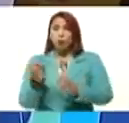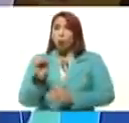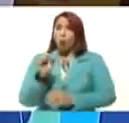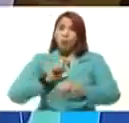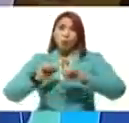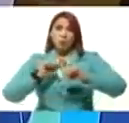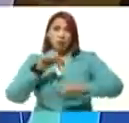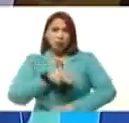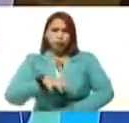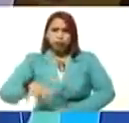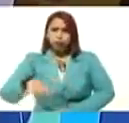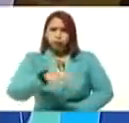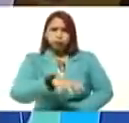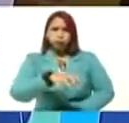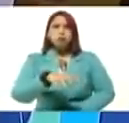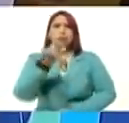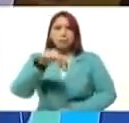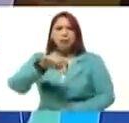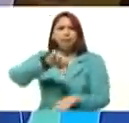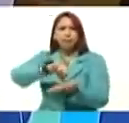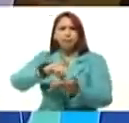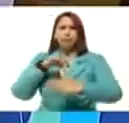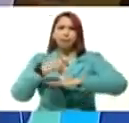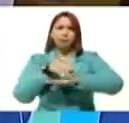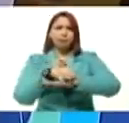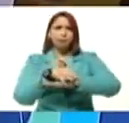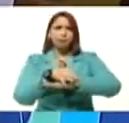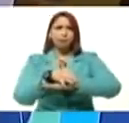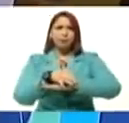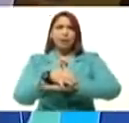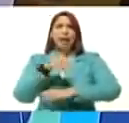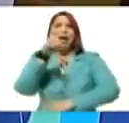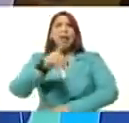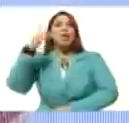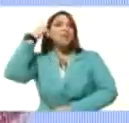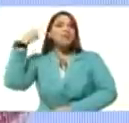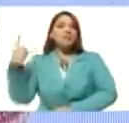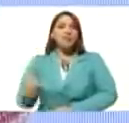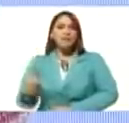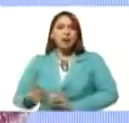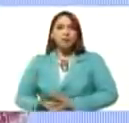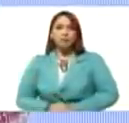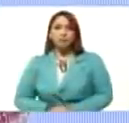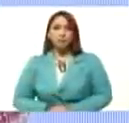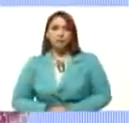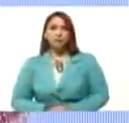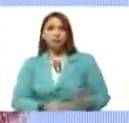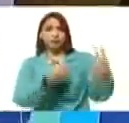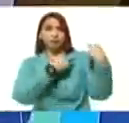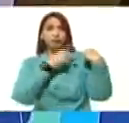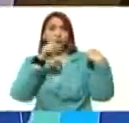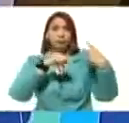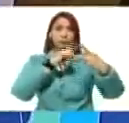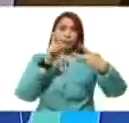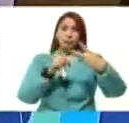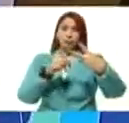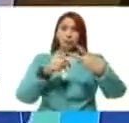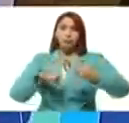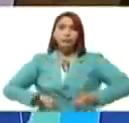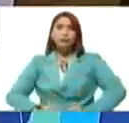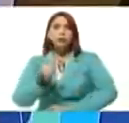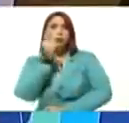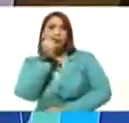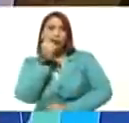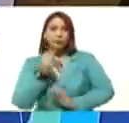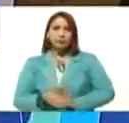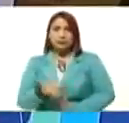regionales y locales, Diva Guzmán como jefe del equipo de alianzas y Nicolás Ernesto Maduro Guerra,